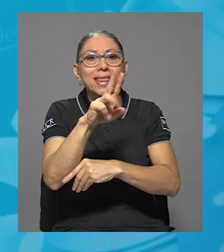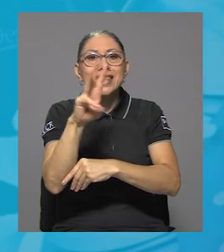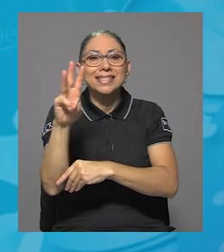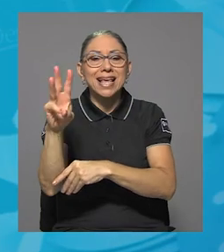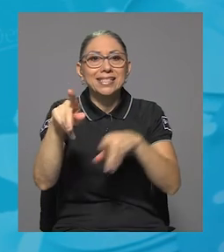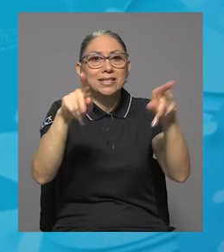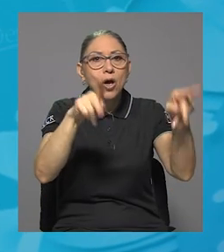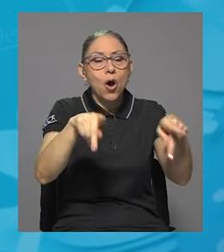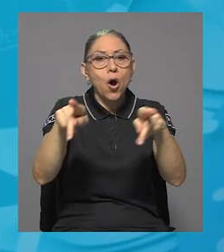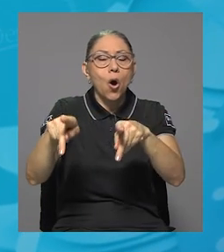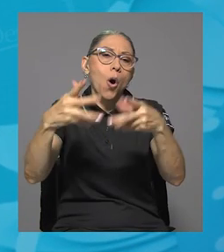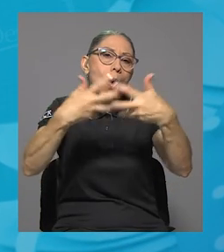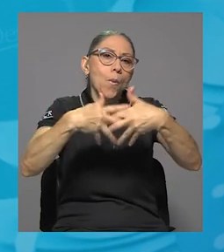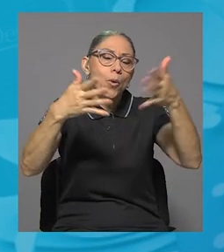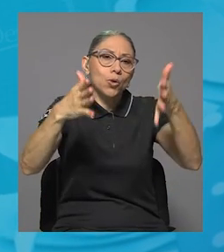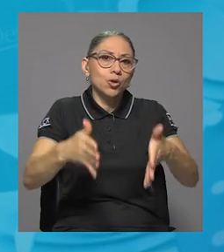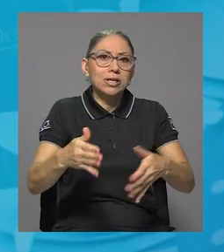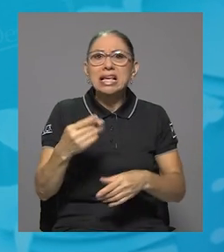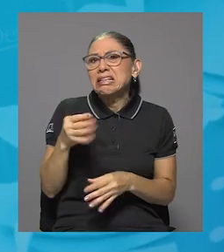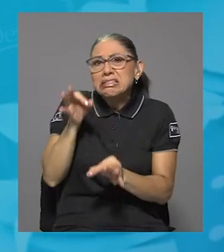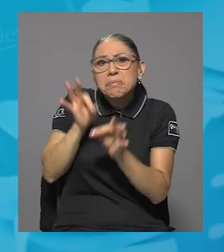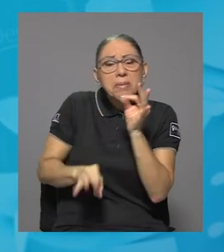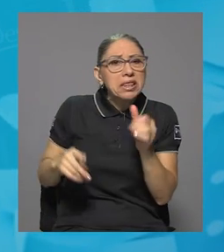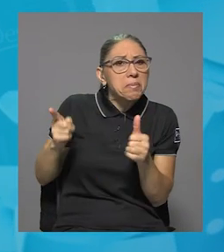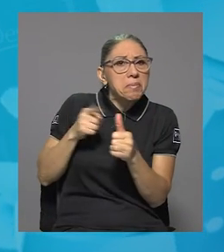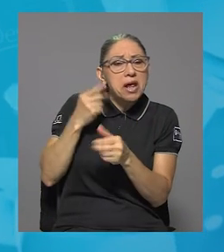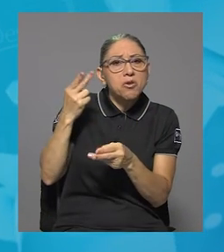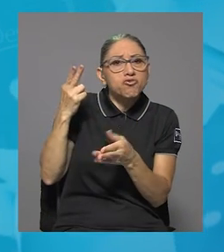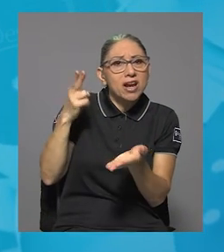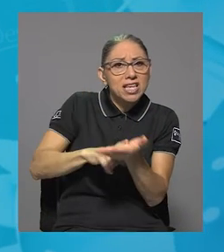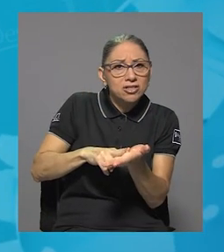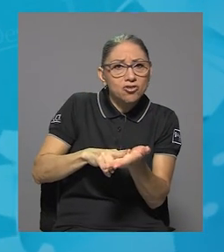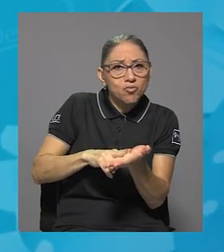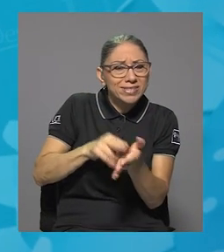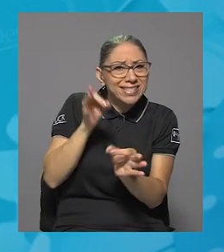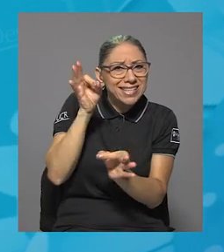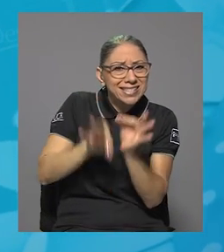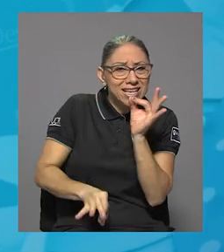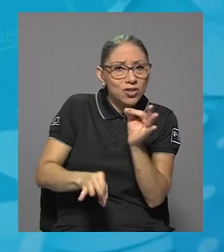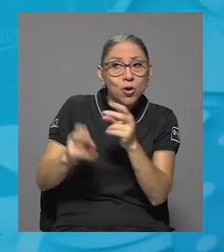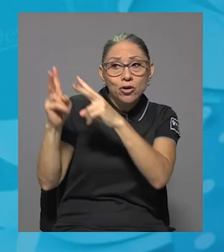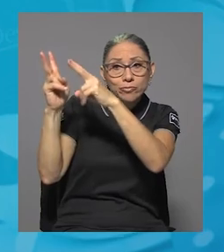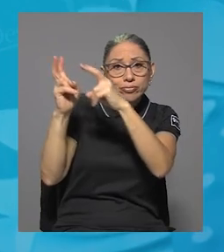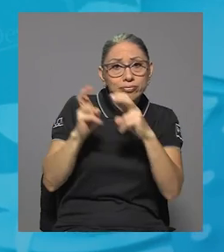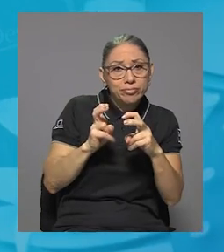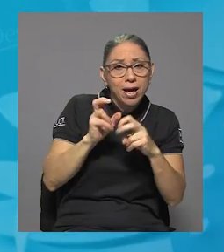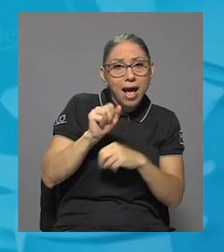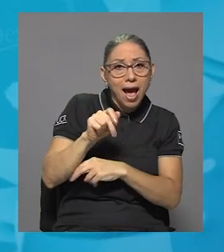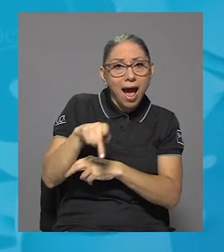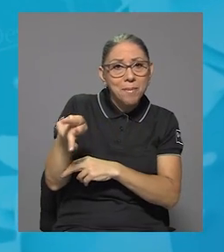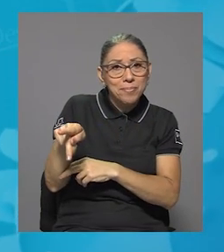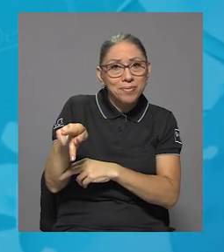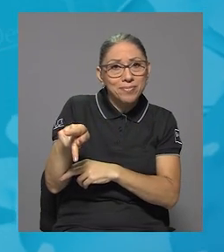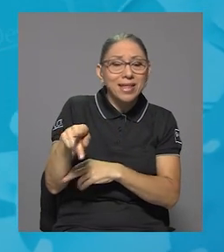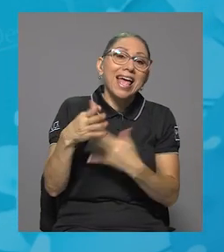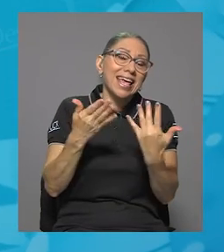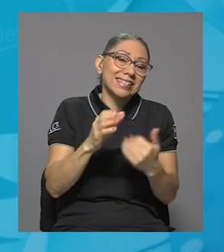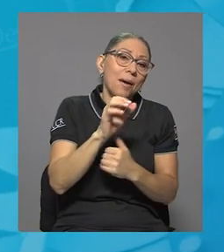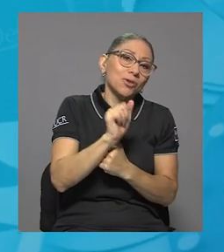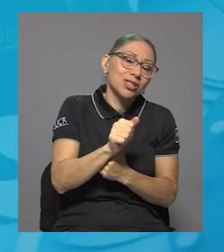Simplemente tiene que hacer un registro, que el registro es relativamente sencillo, descarga la aplicación, que estamos en el App Store y también estamos en el Play Store,